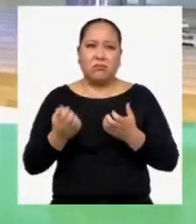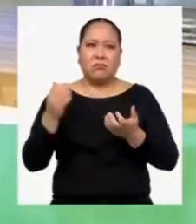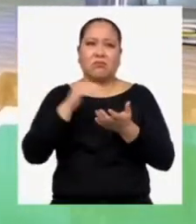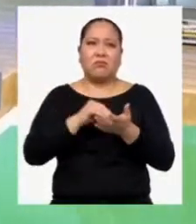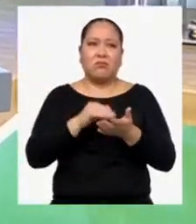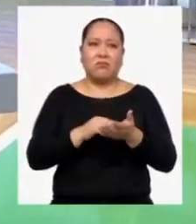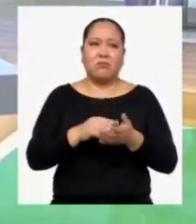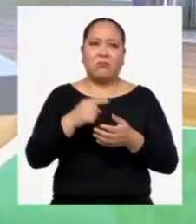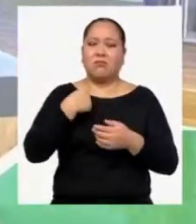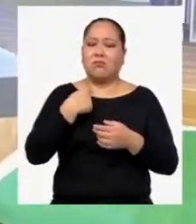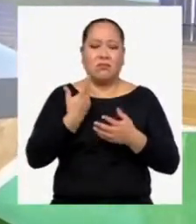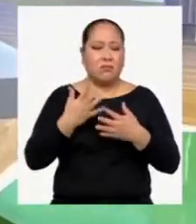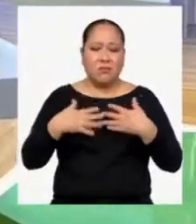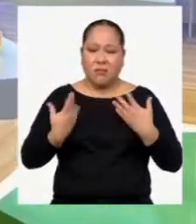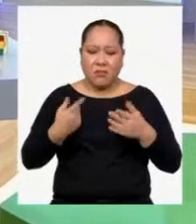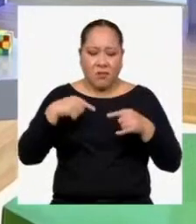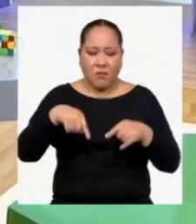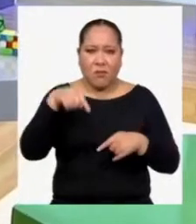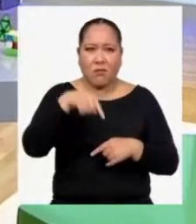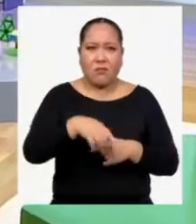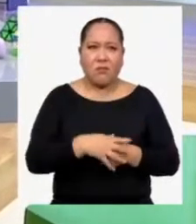me lo impide la lesión.